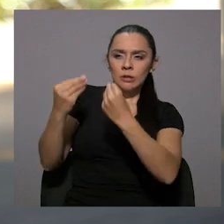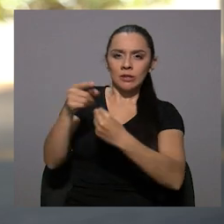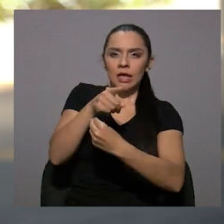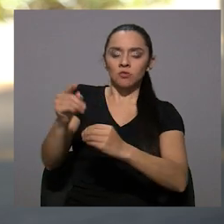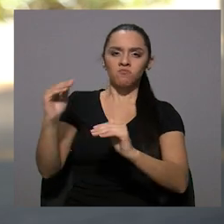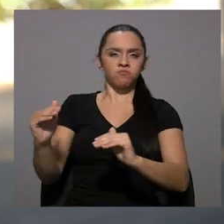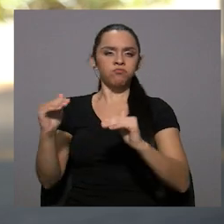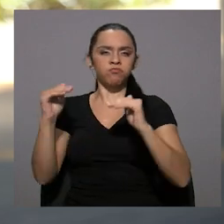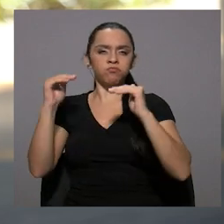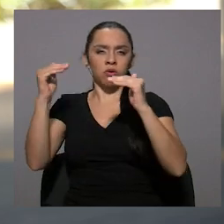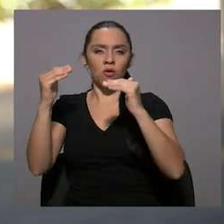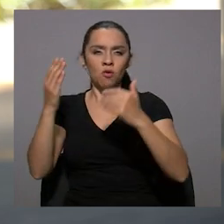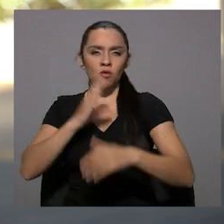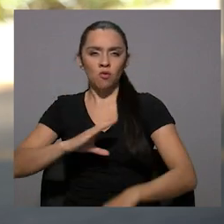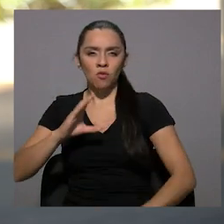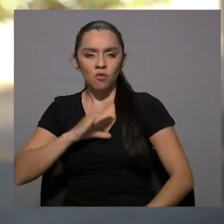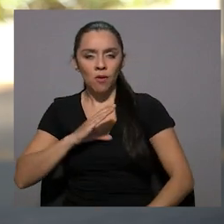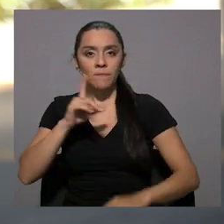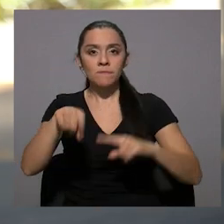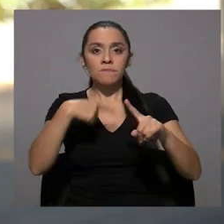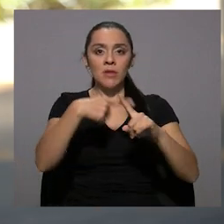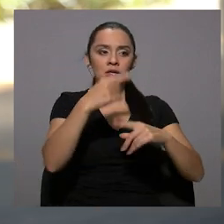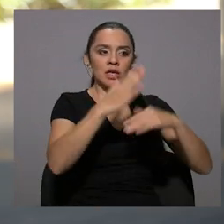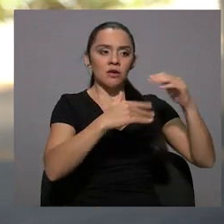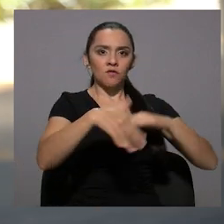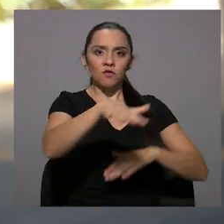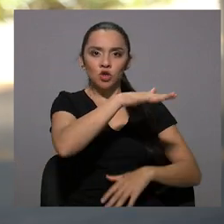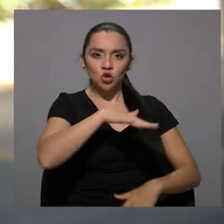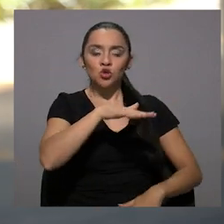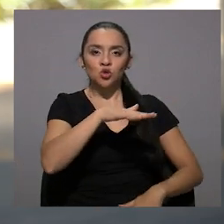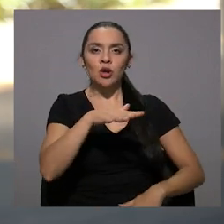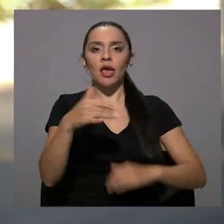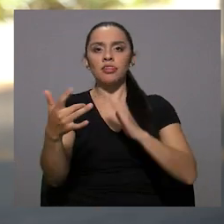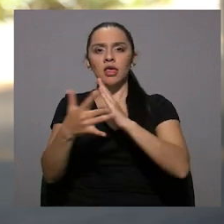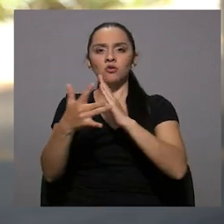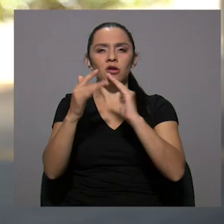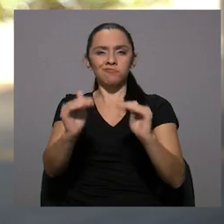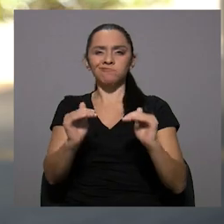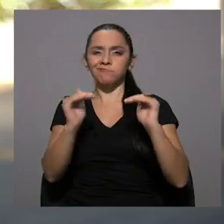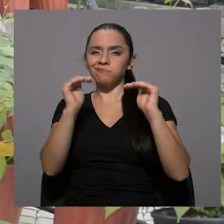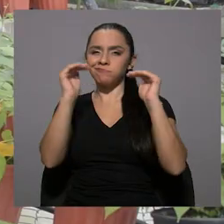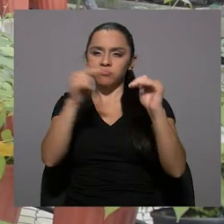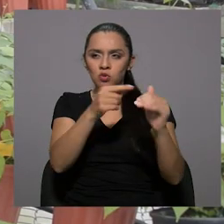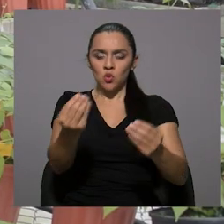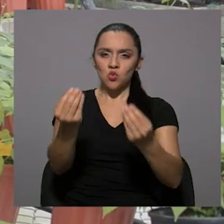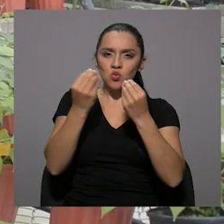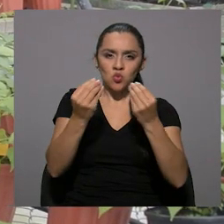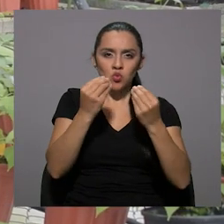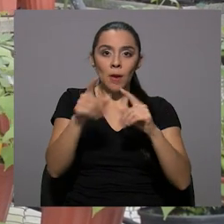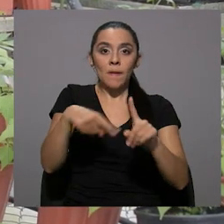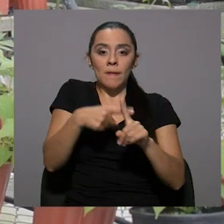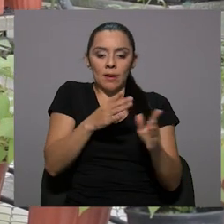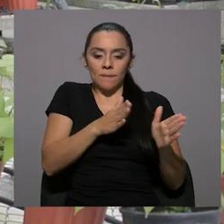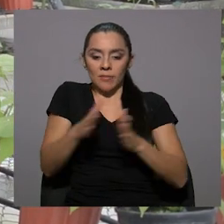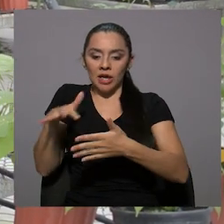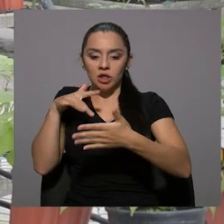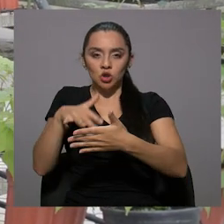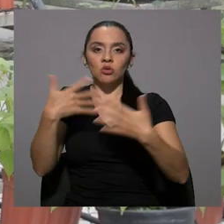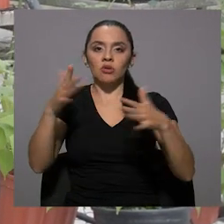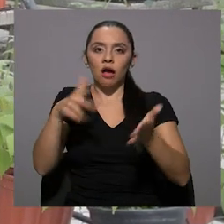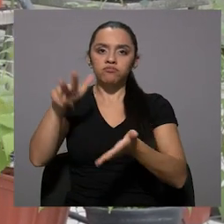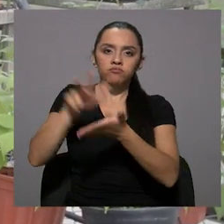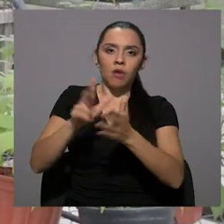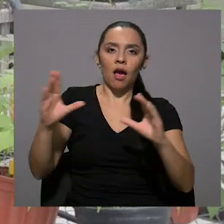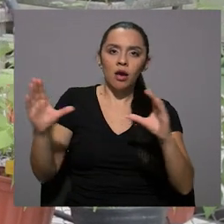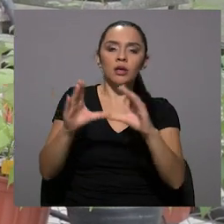capacitados, con infraestructura y tecnología, digamos, de punta, equipo y con planes de estudio